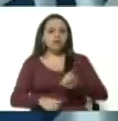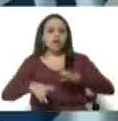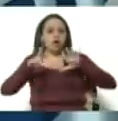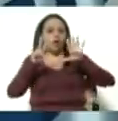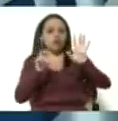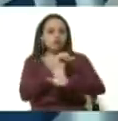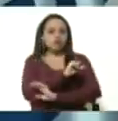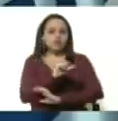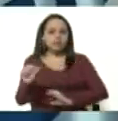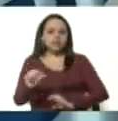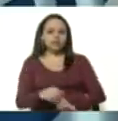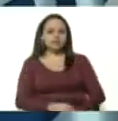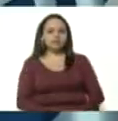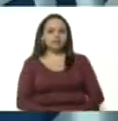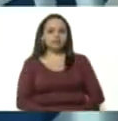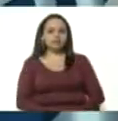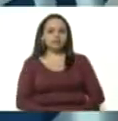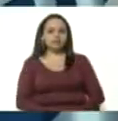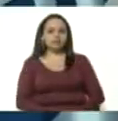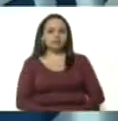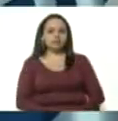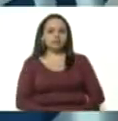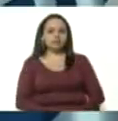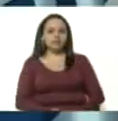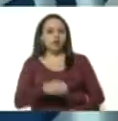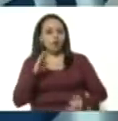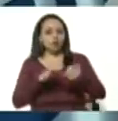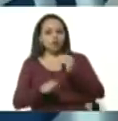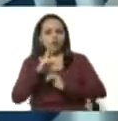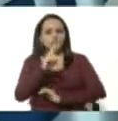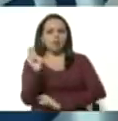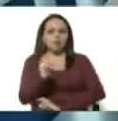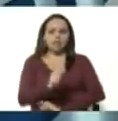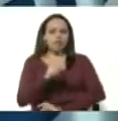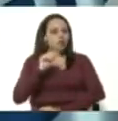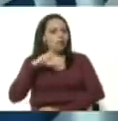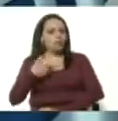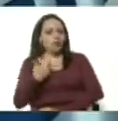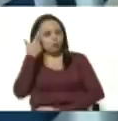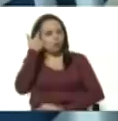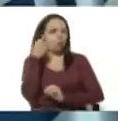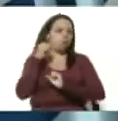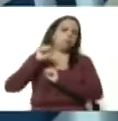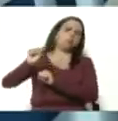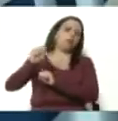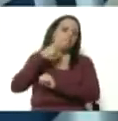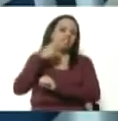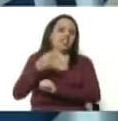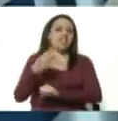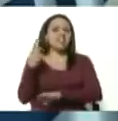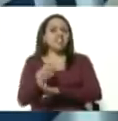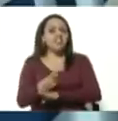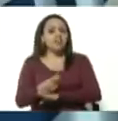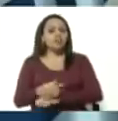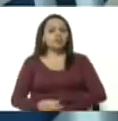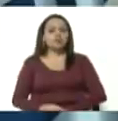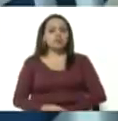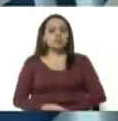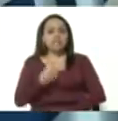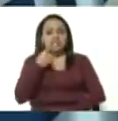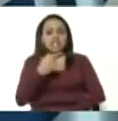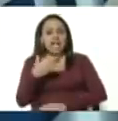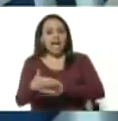semanas en los últimos dos meses no podemos obviar esta realidad aquí hay que hablar un antes y un después